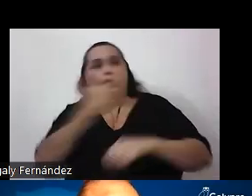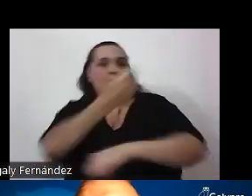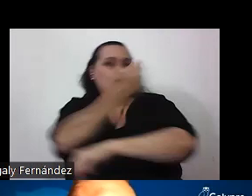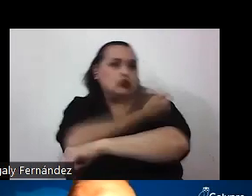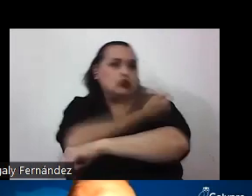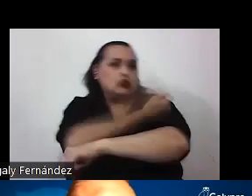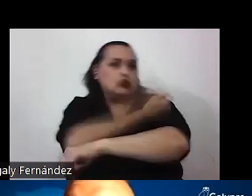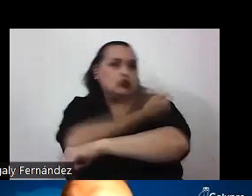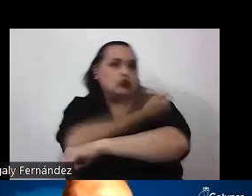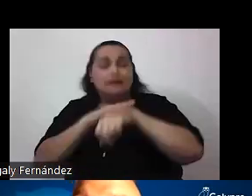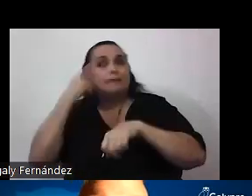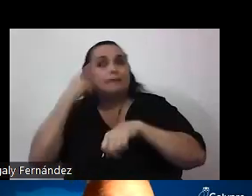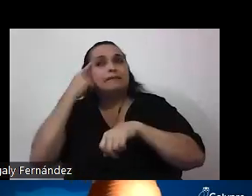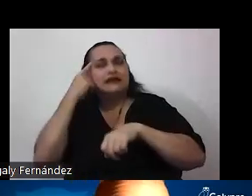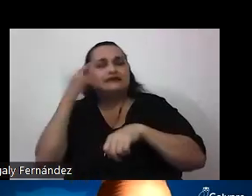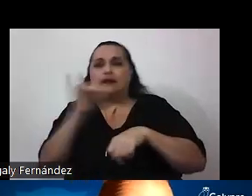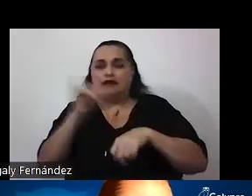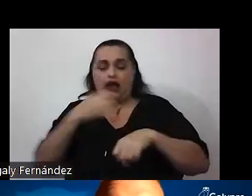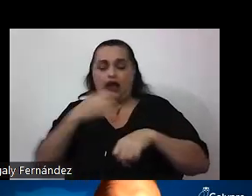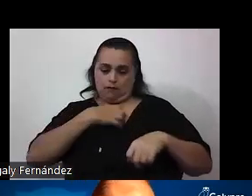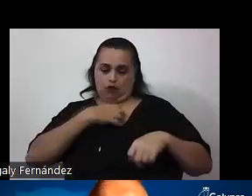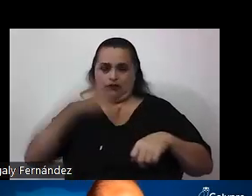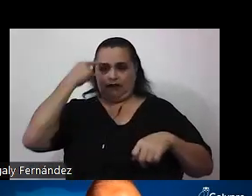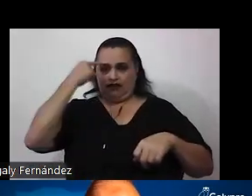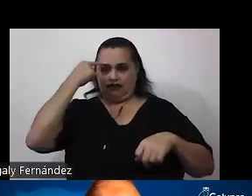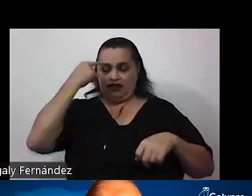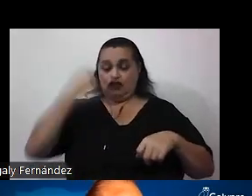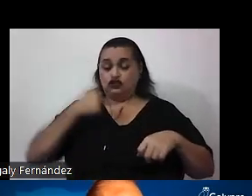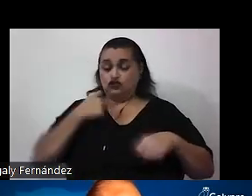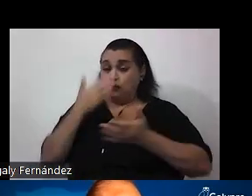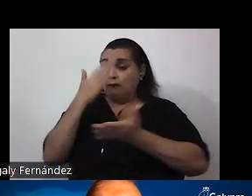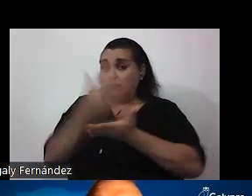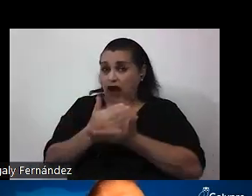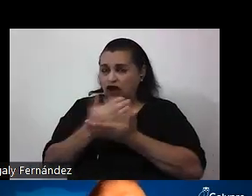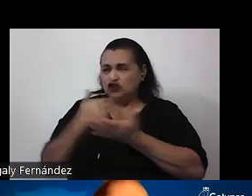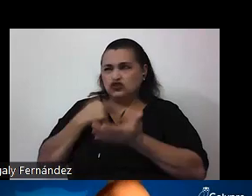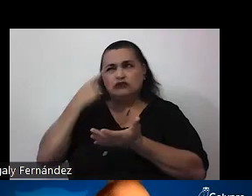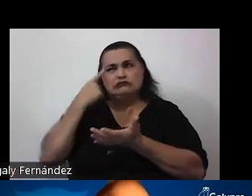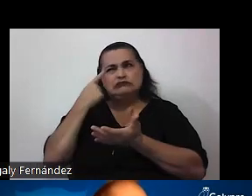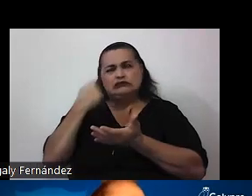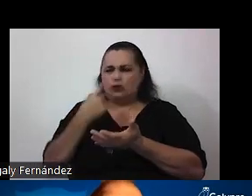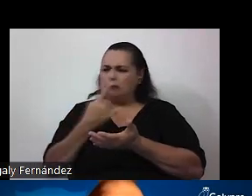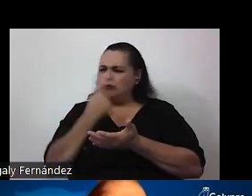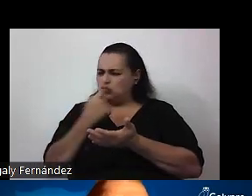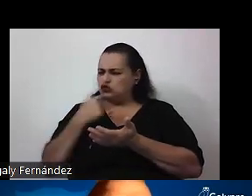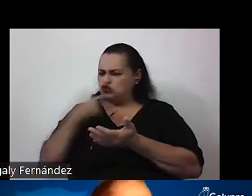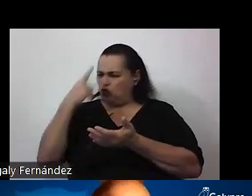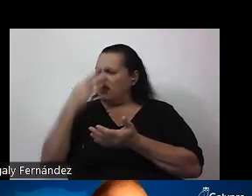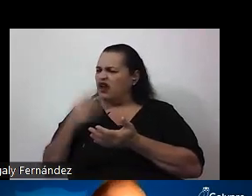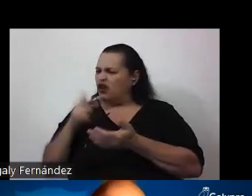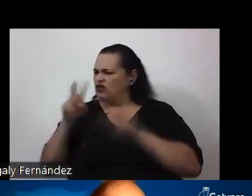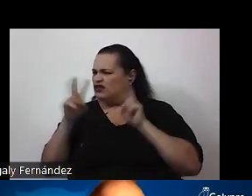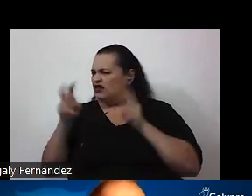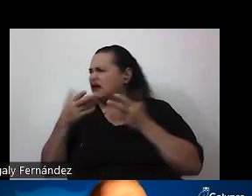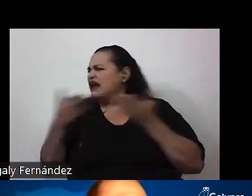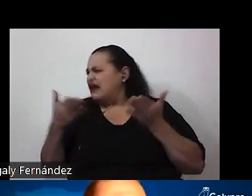pensar sobre nuestra propia mente. Cuando yo me detengo y me pregunto ¿qué creo sobre este tema? ¿Por qué creo lo que creo?